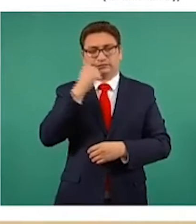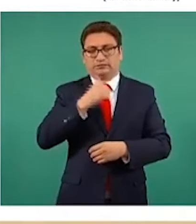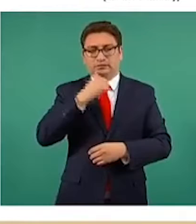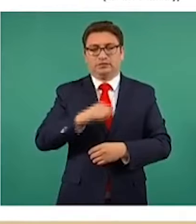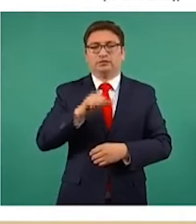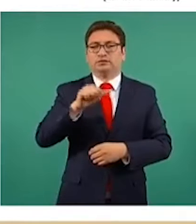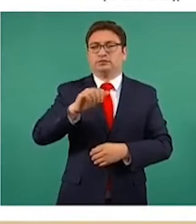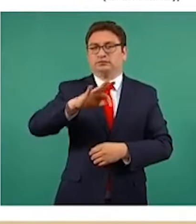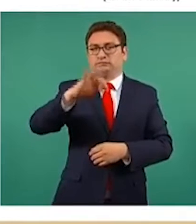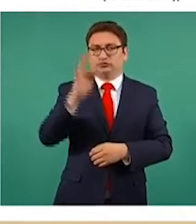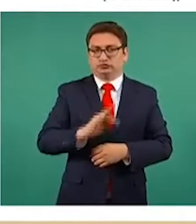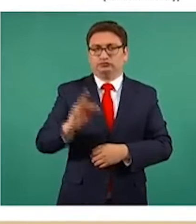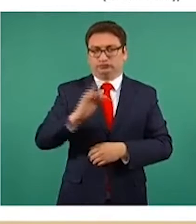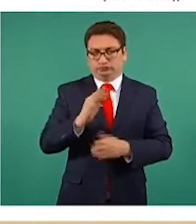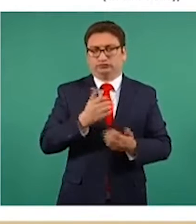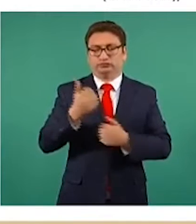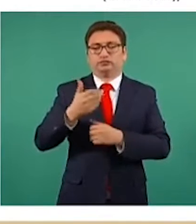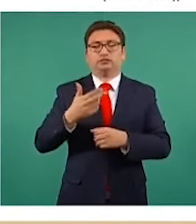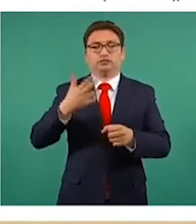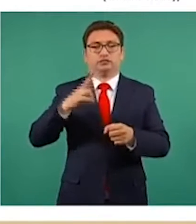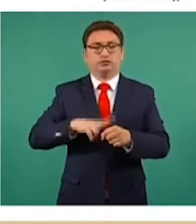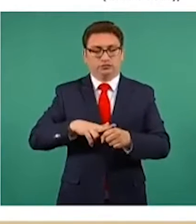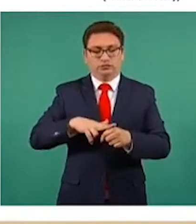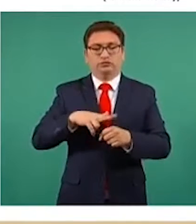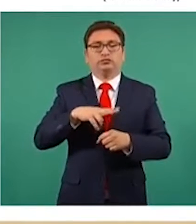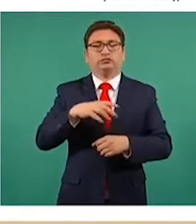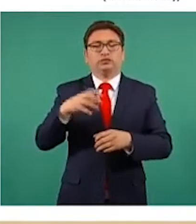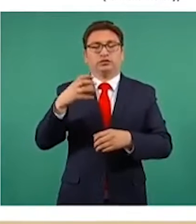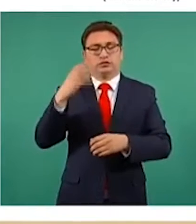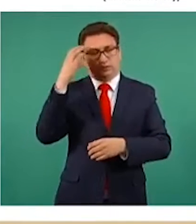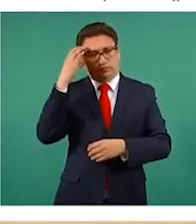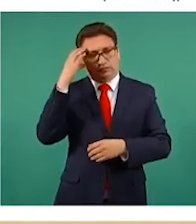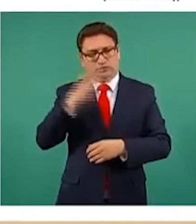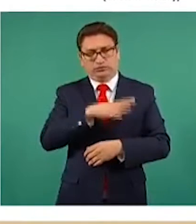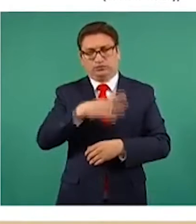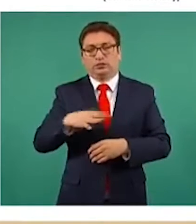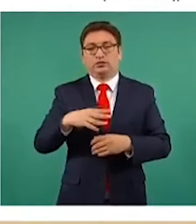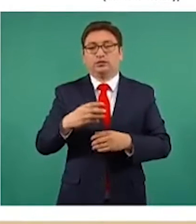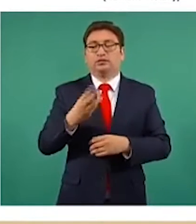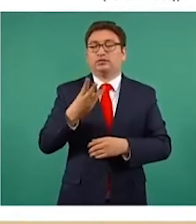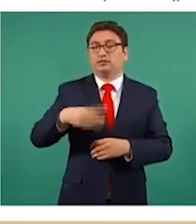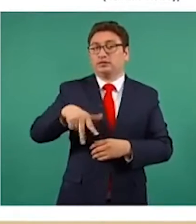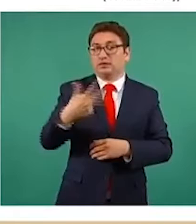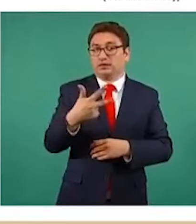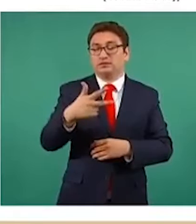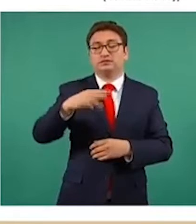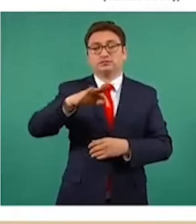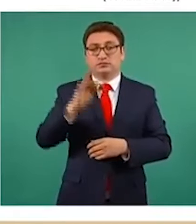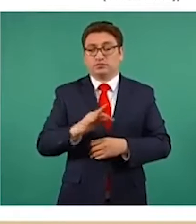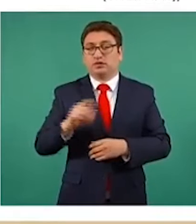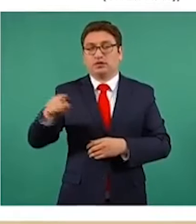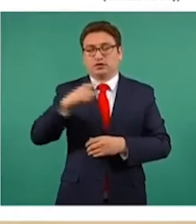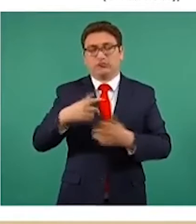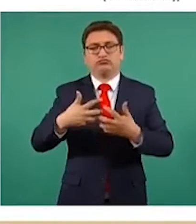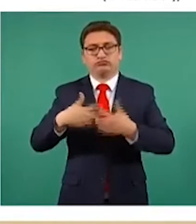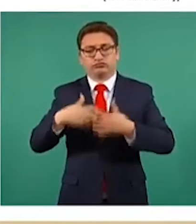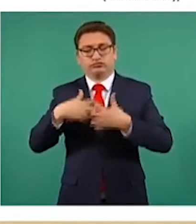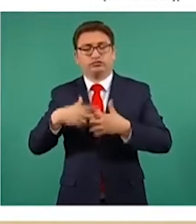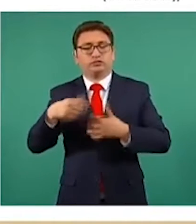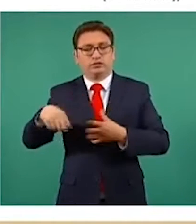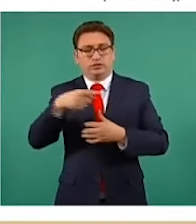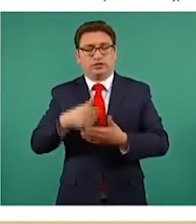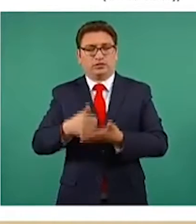16 por ciento de ocupación en camas generales, 13 en camas con ventilador y si comparamos lo que teníamos de ocupación